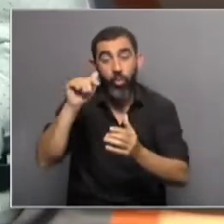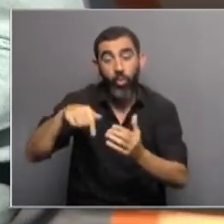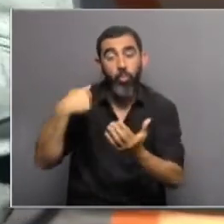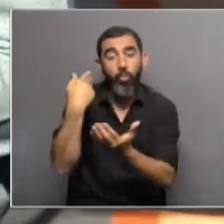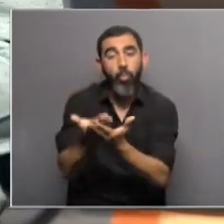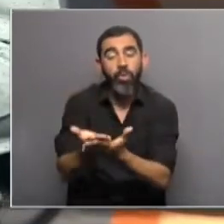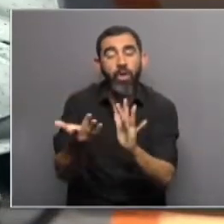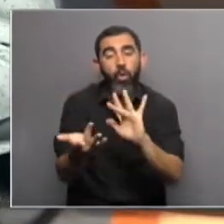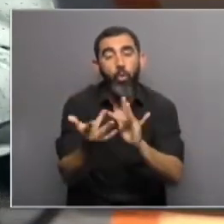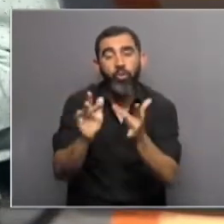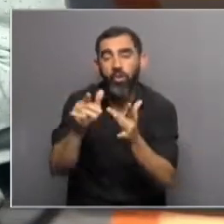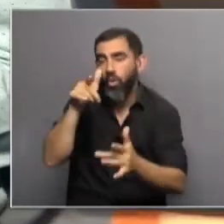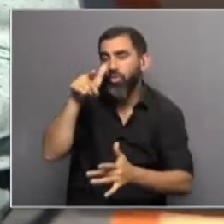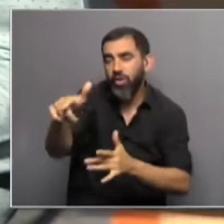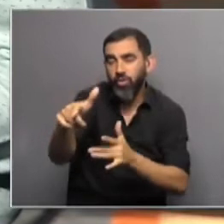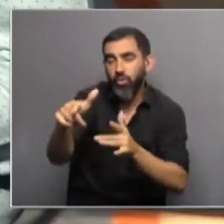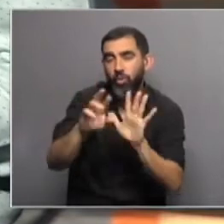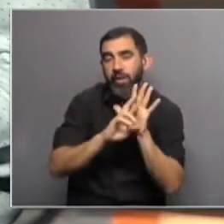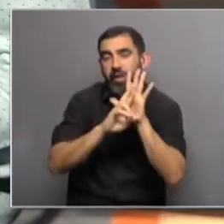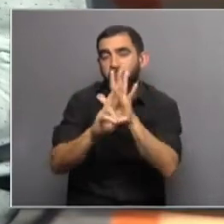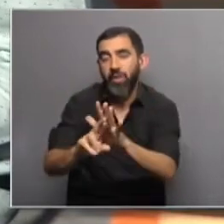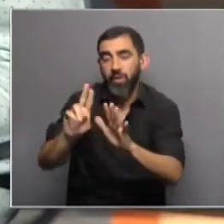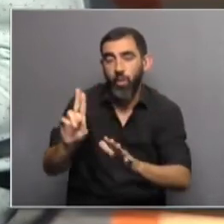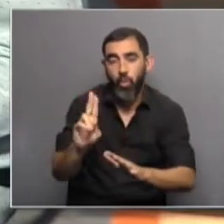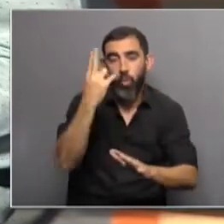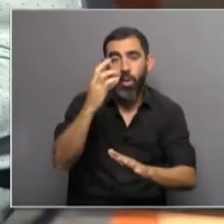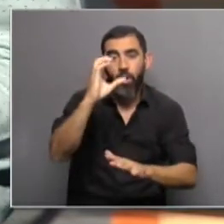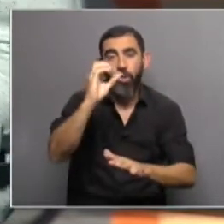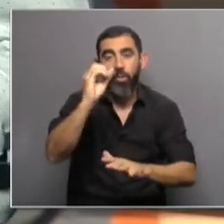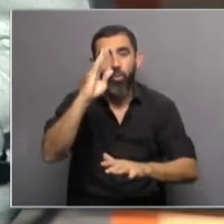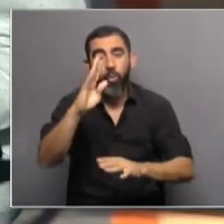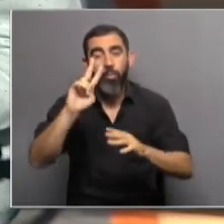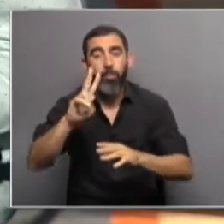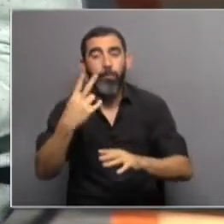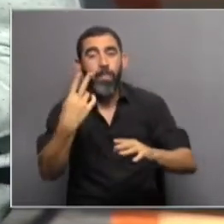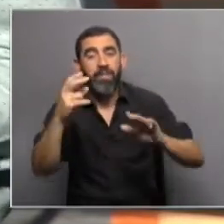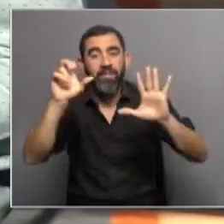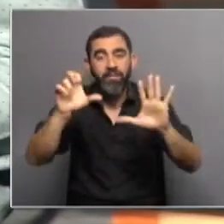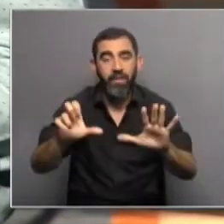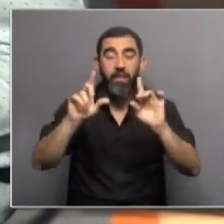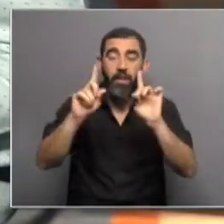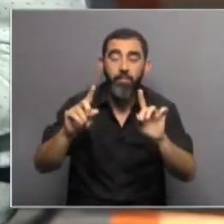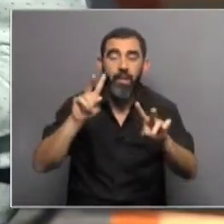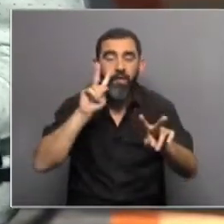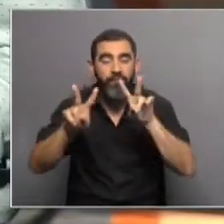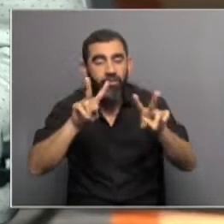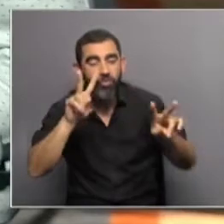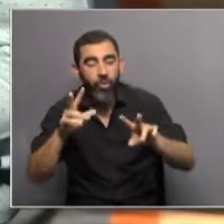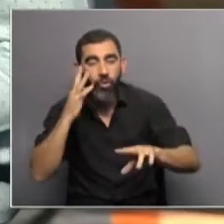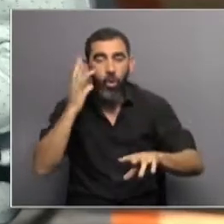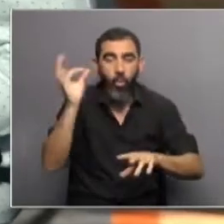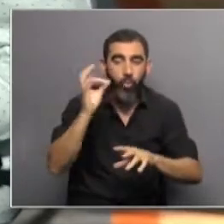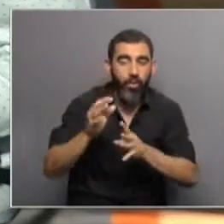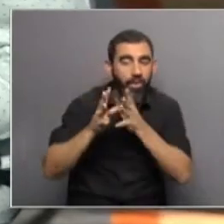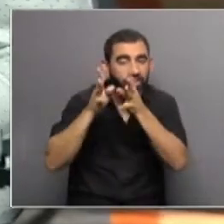contacto directo con la delegación uruguaya en la COP26, pero también una mirada sobre las oportunidades y desafíos